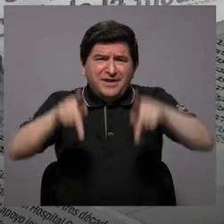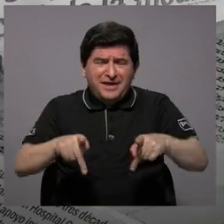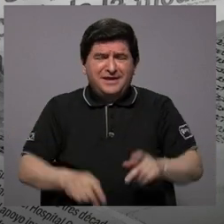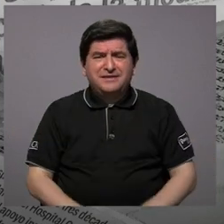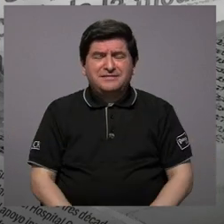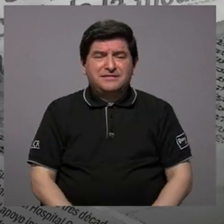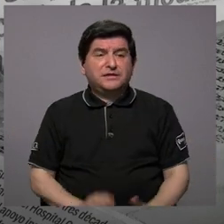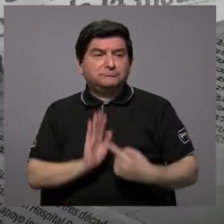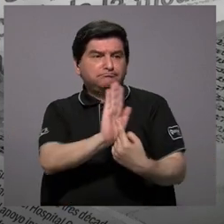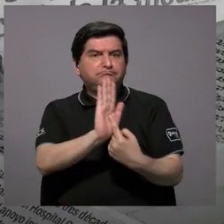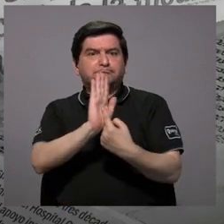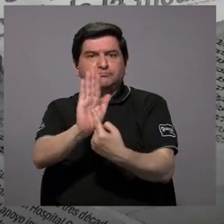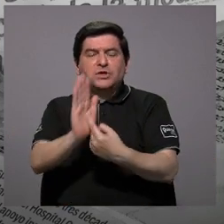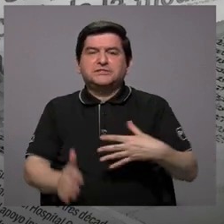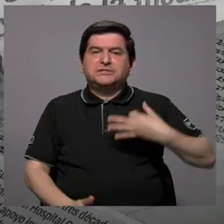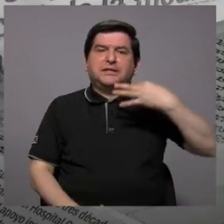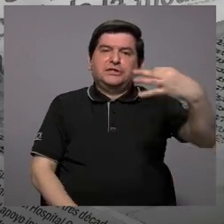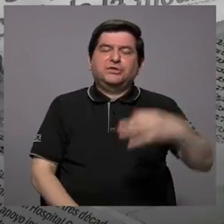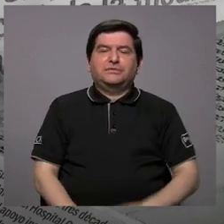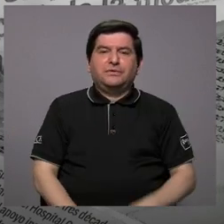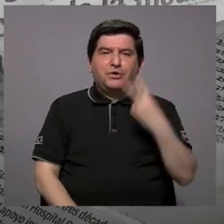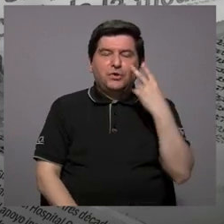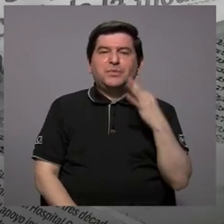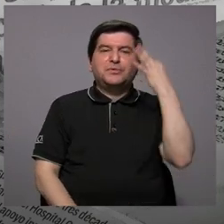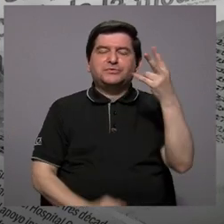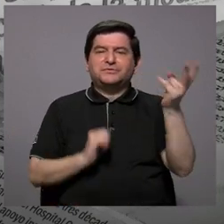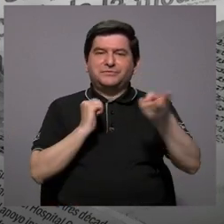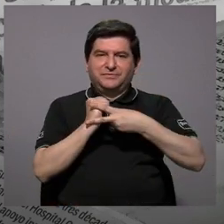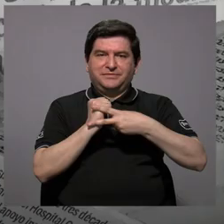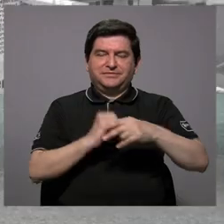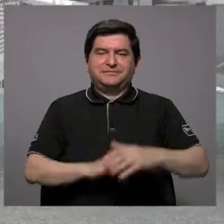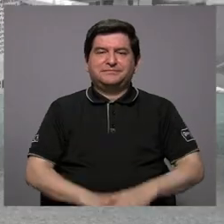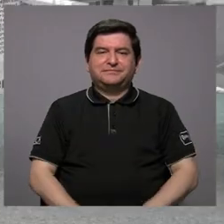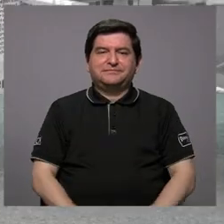exponen a diario nos vemos la próxima vez